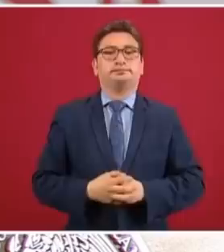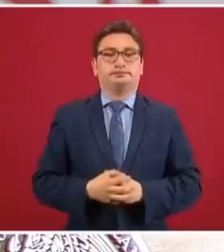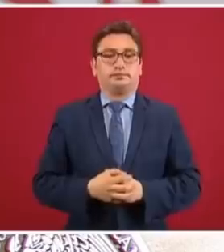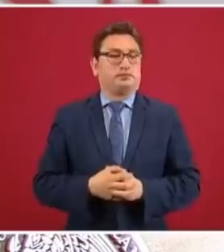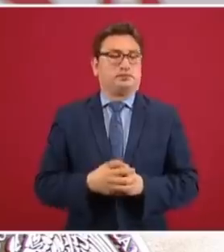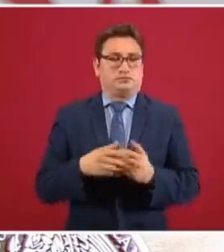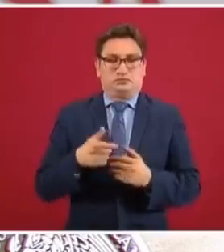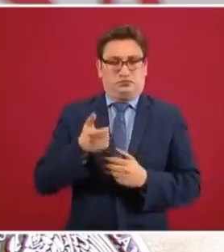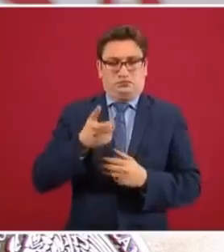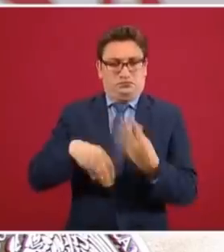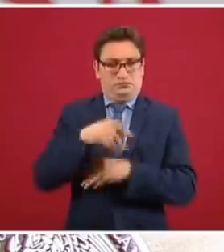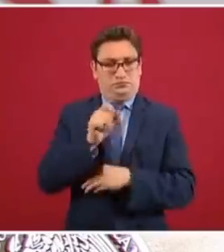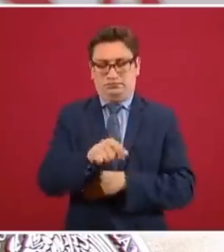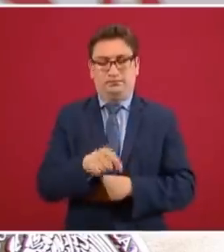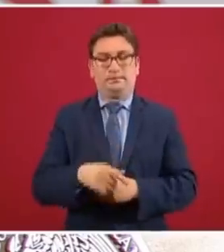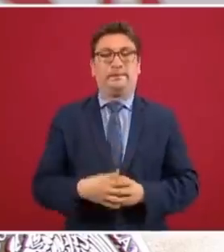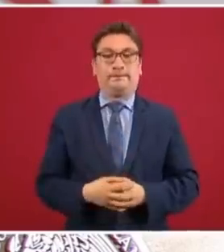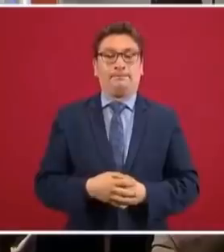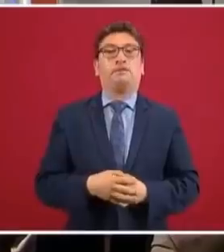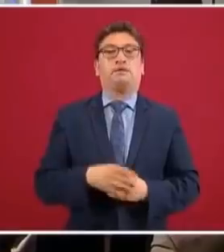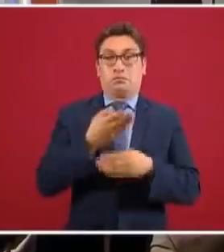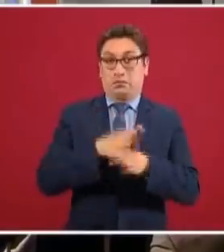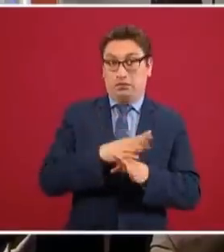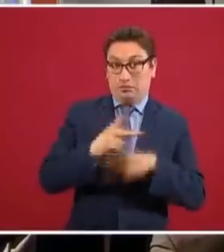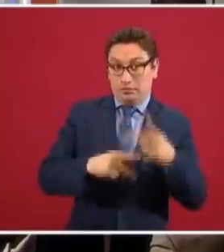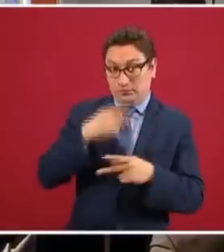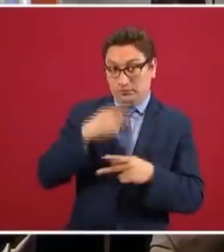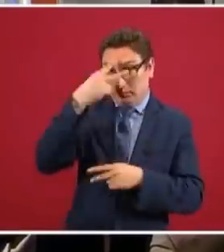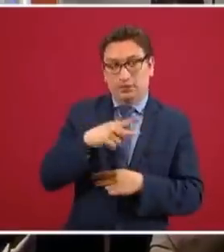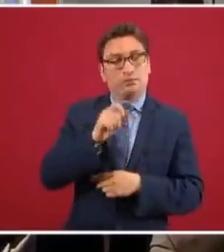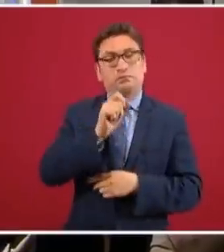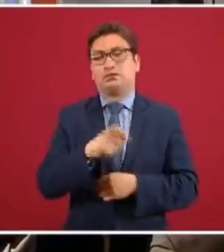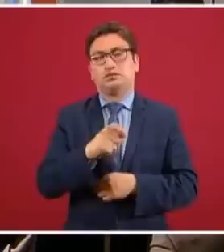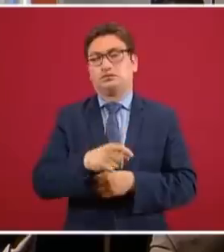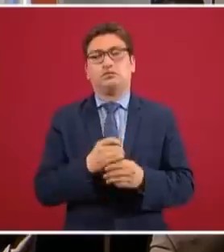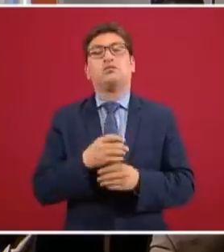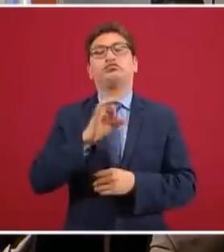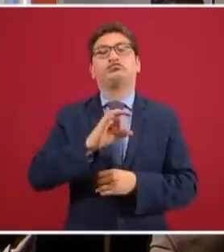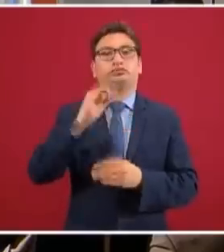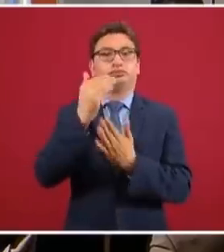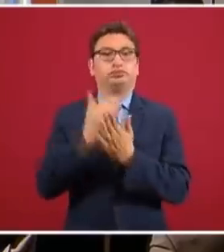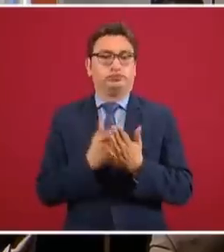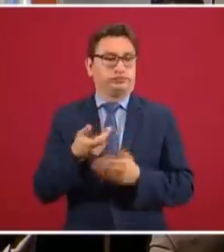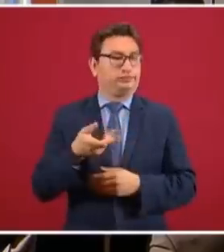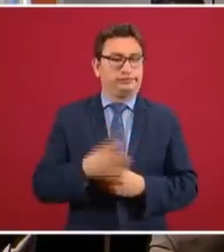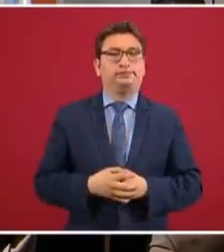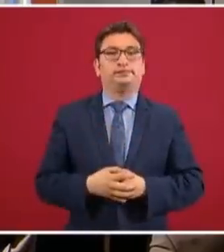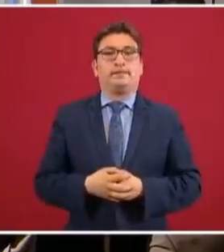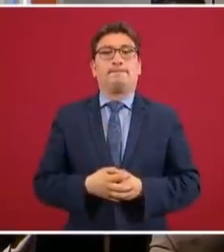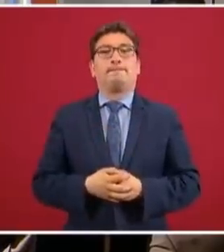es prácticamente con lo que presta el Banco de México, o es un interés realmente bajo, inexistente